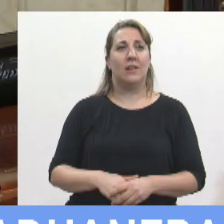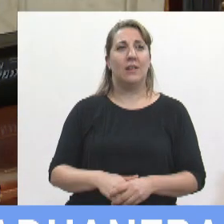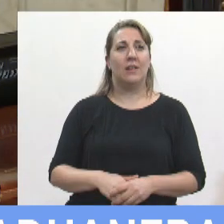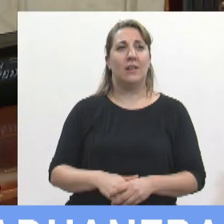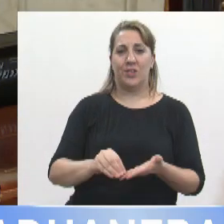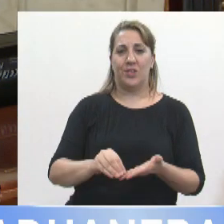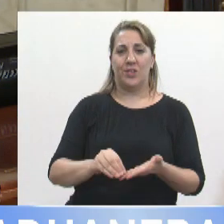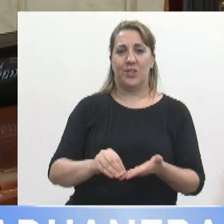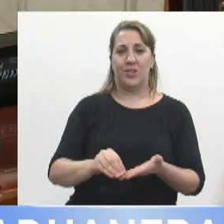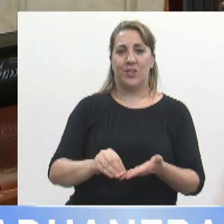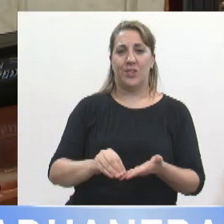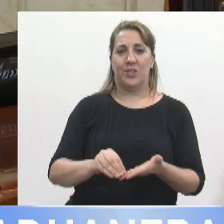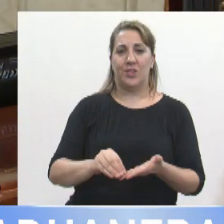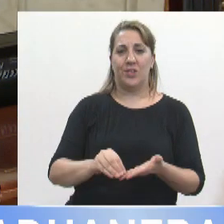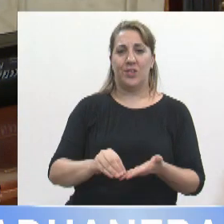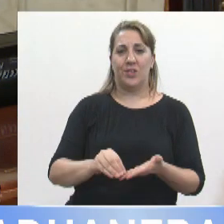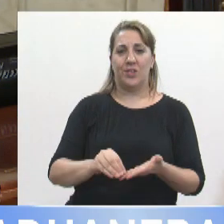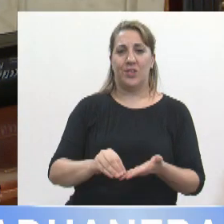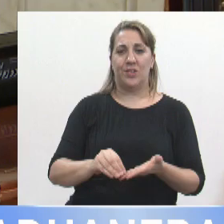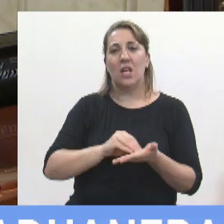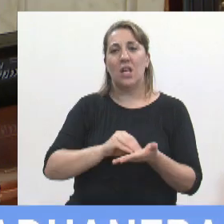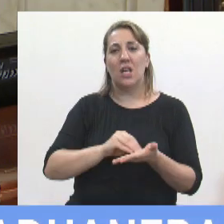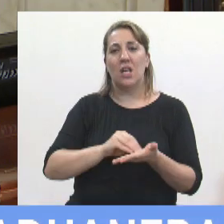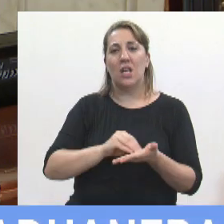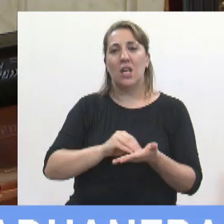tiene la palabra el senador Alberto Beretilnek